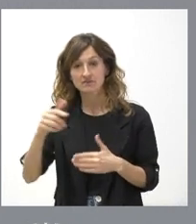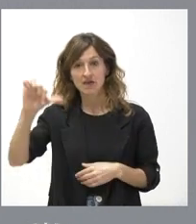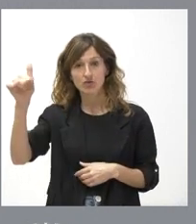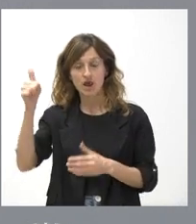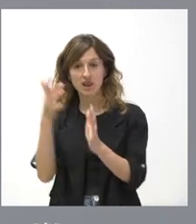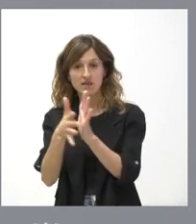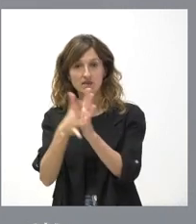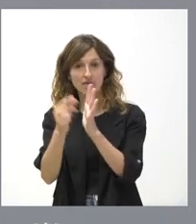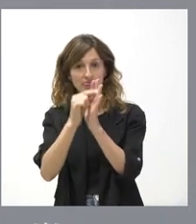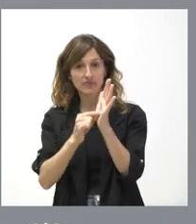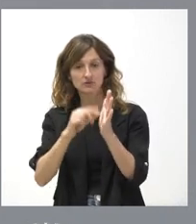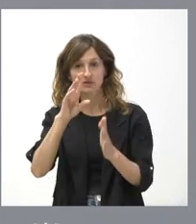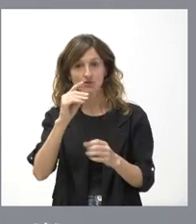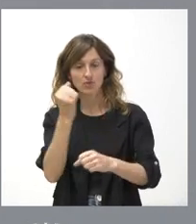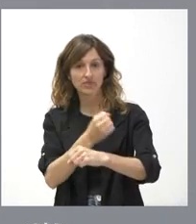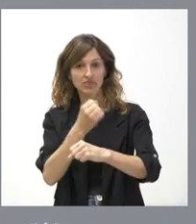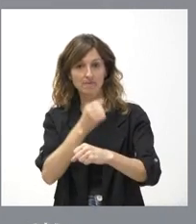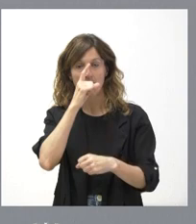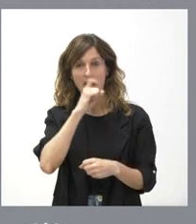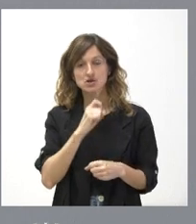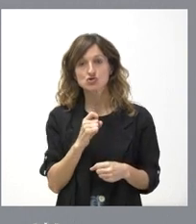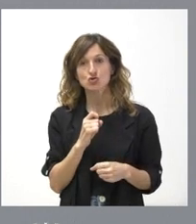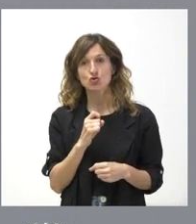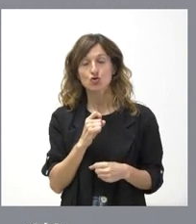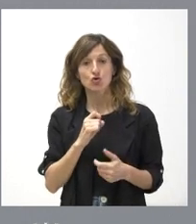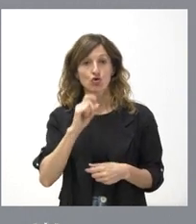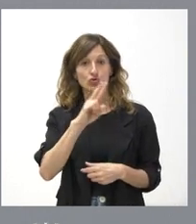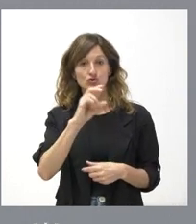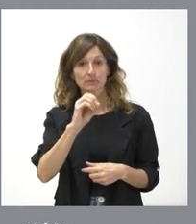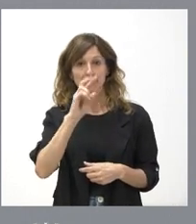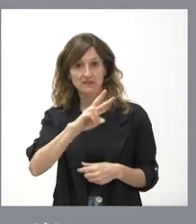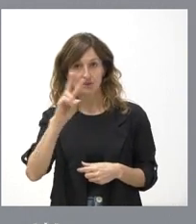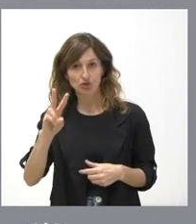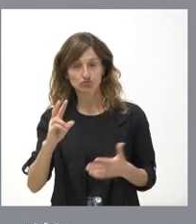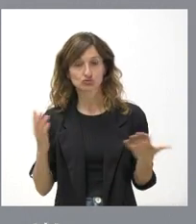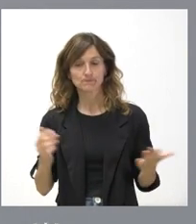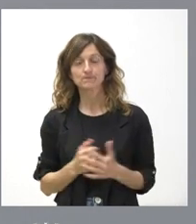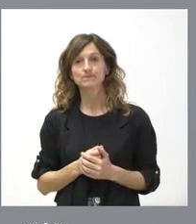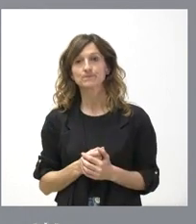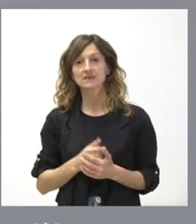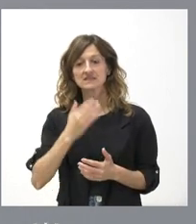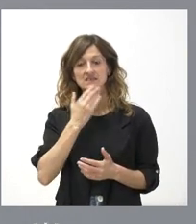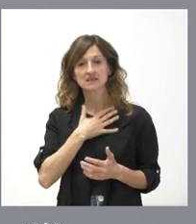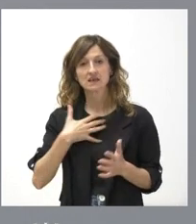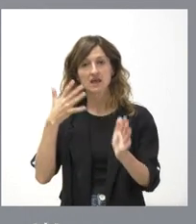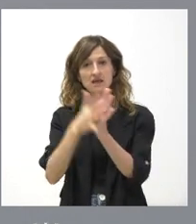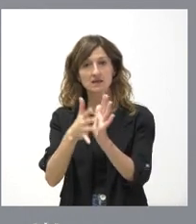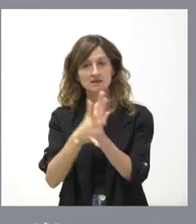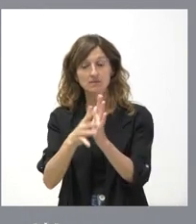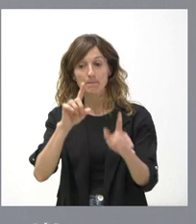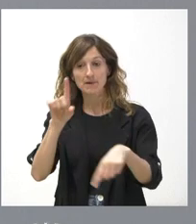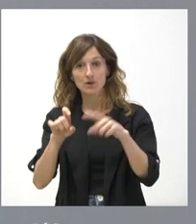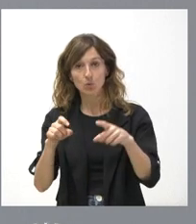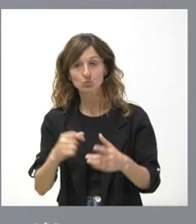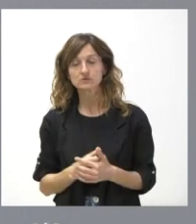correspondientes a 31 de diciembre del año 22. Pero yo, si quieren, les anticipo a su pregunta